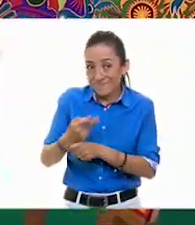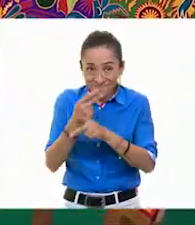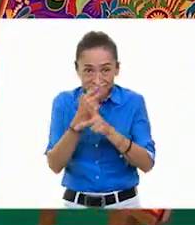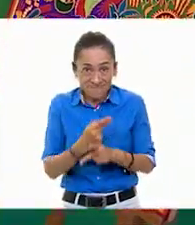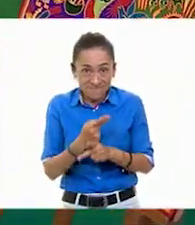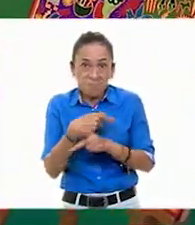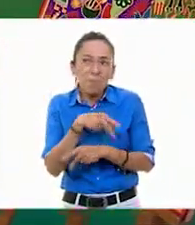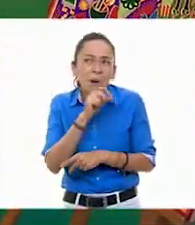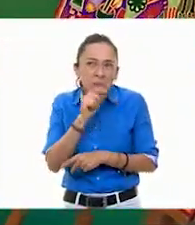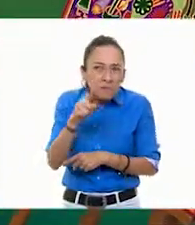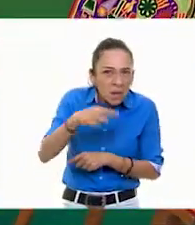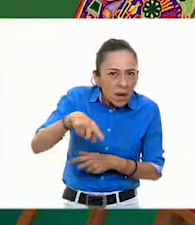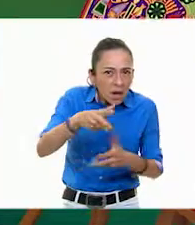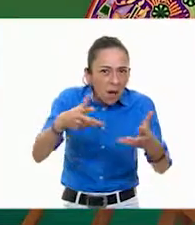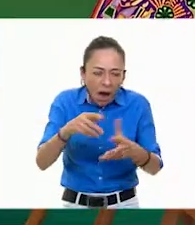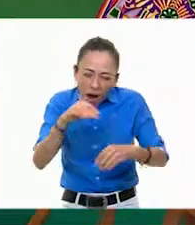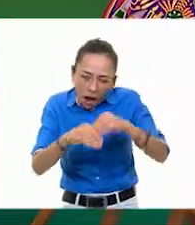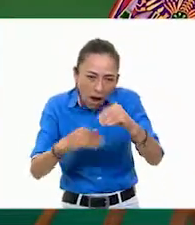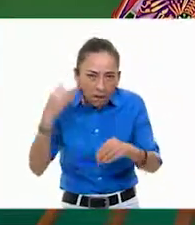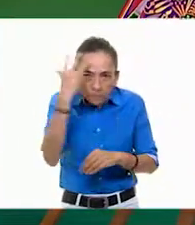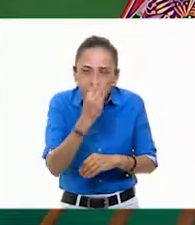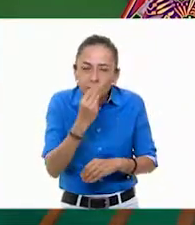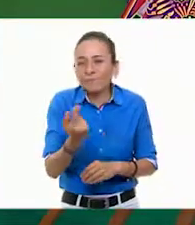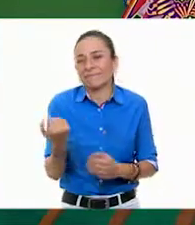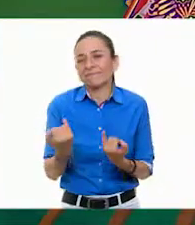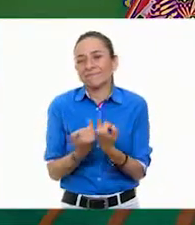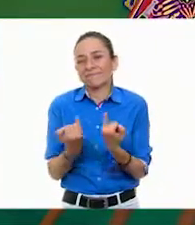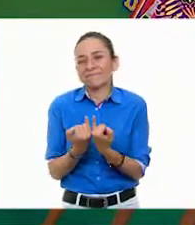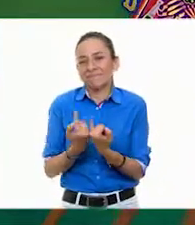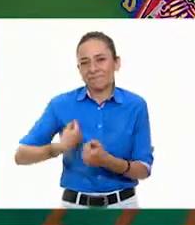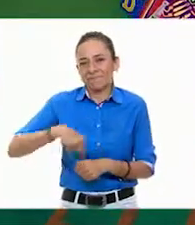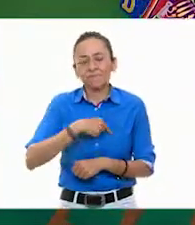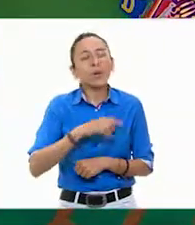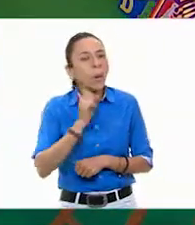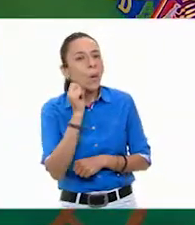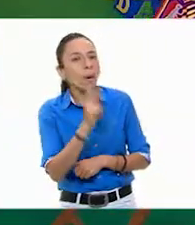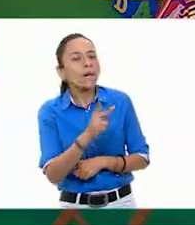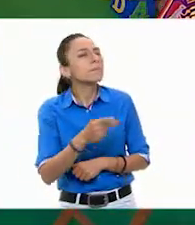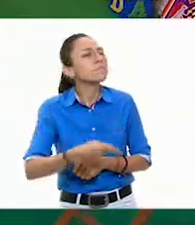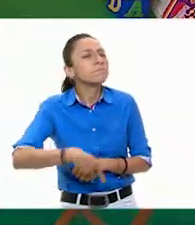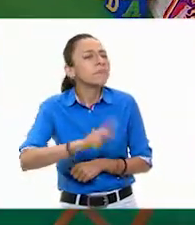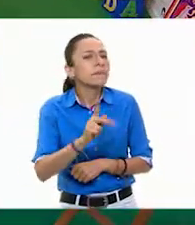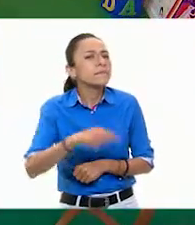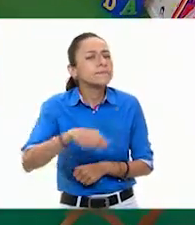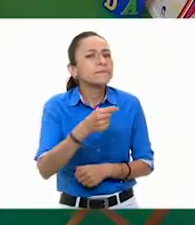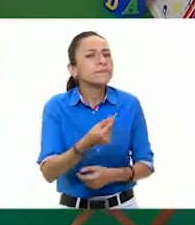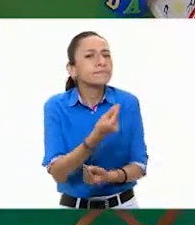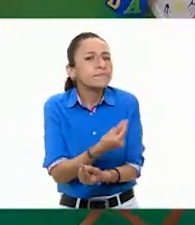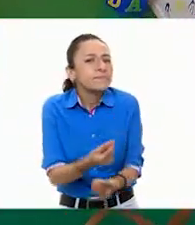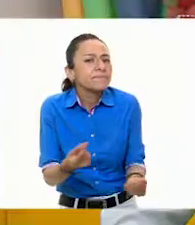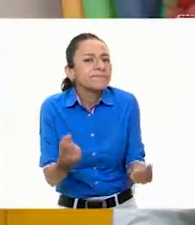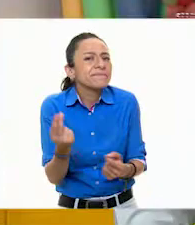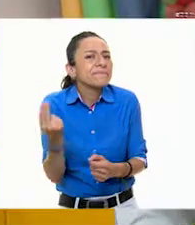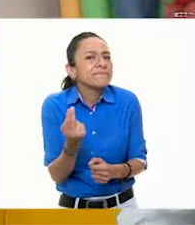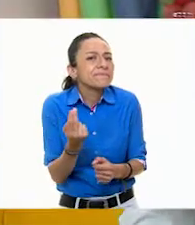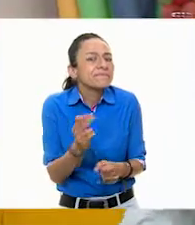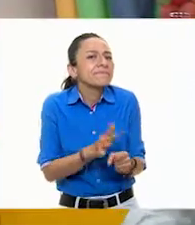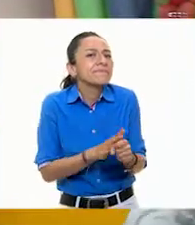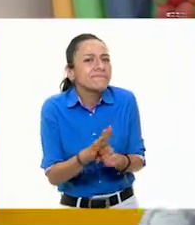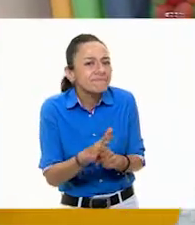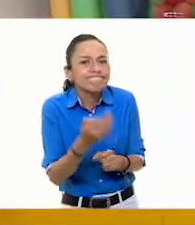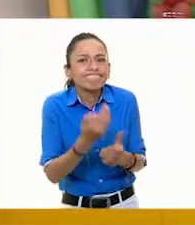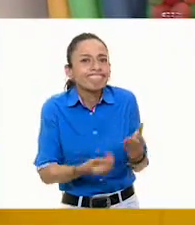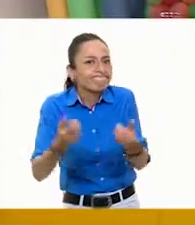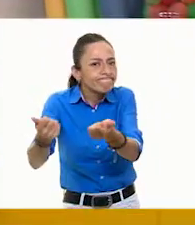como ellos. Bueno, ¿qué necesitamos, maestro, primero para que los niños y las niñas vean identificando y tomen nota allá en casa? ¿Qué es lo que